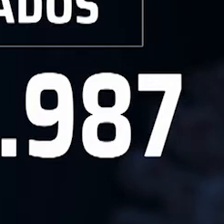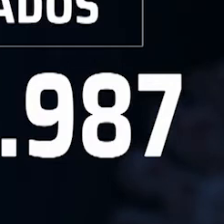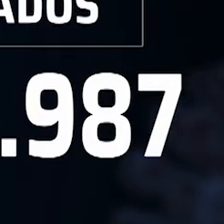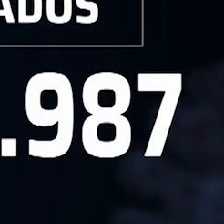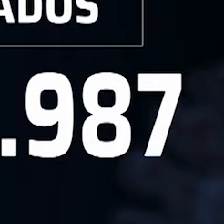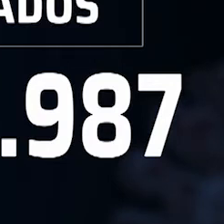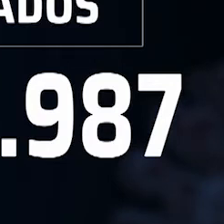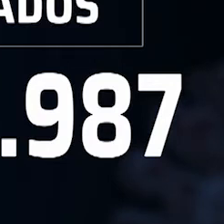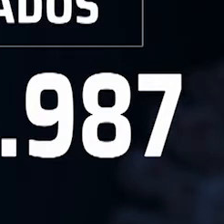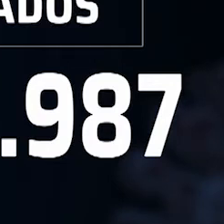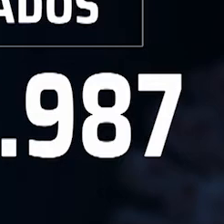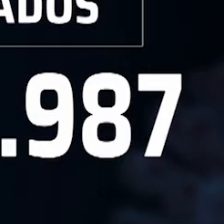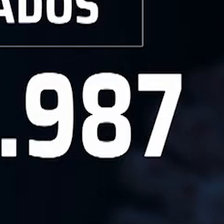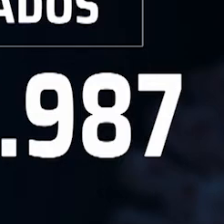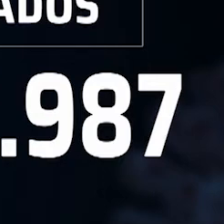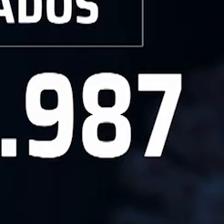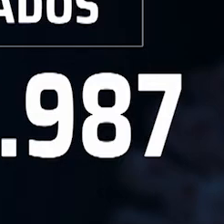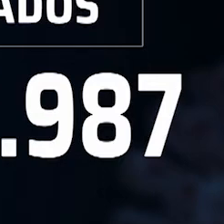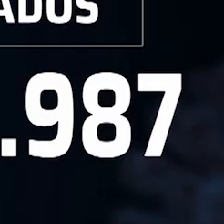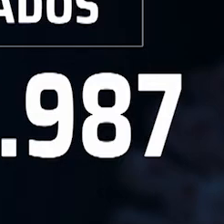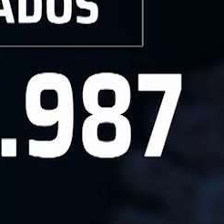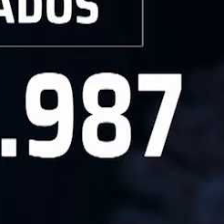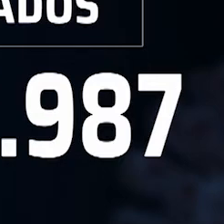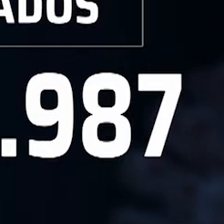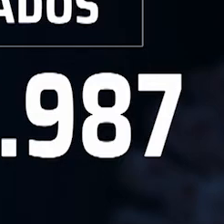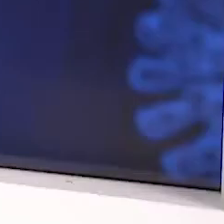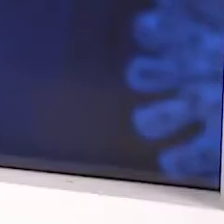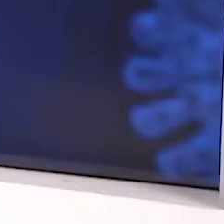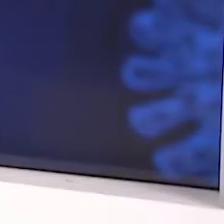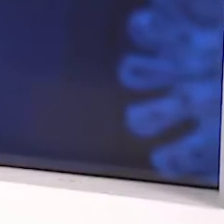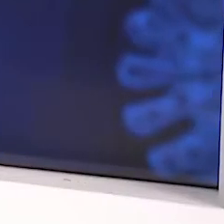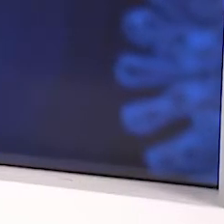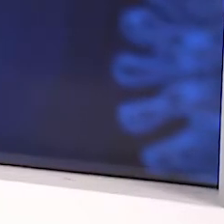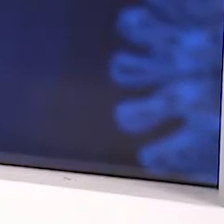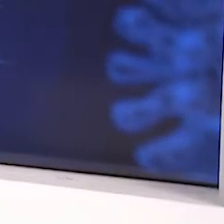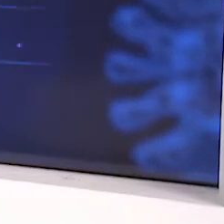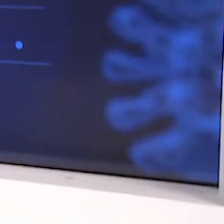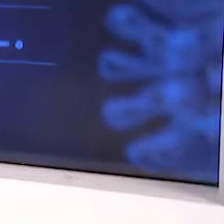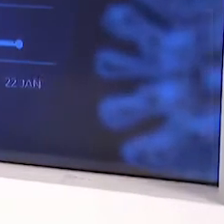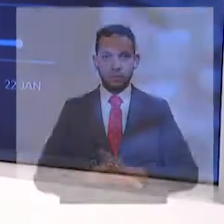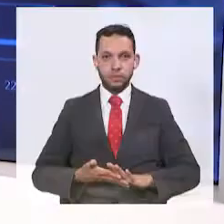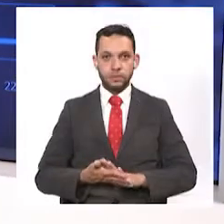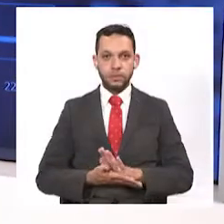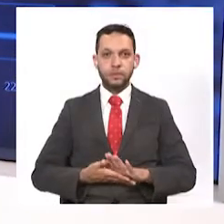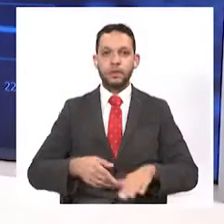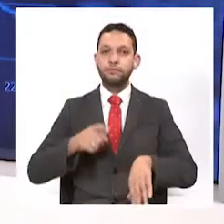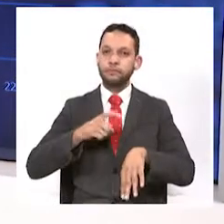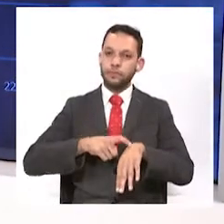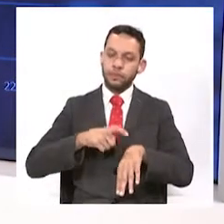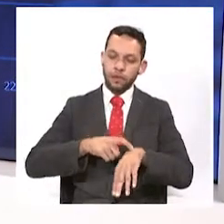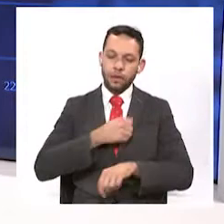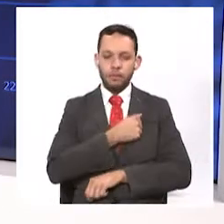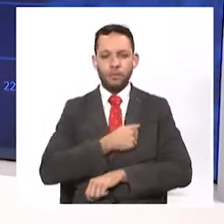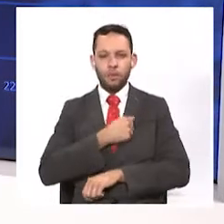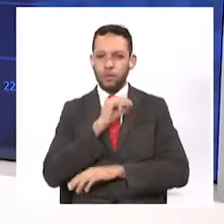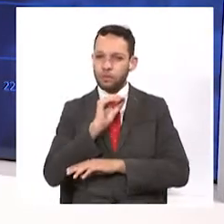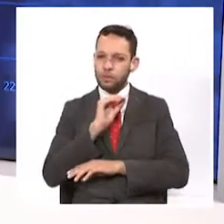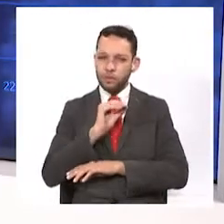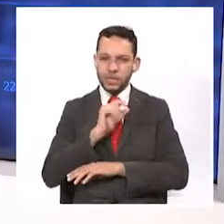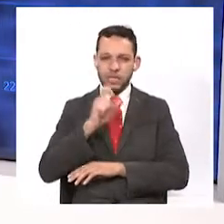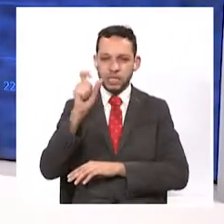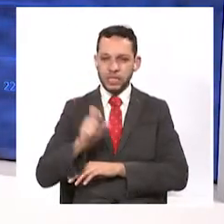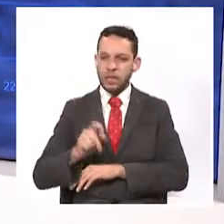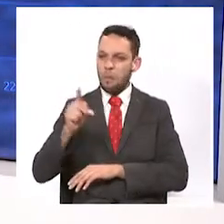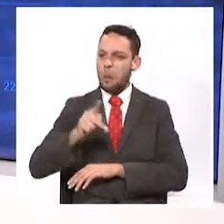,939. Momento de hacer el llamado de atención. Por favor, no salga de casa si no es necesario.